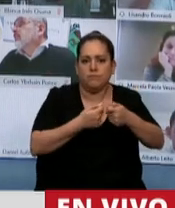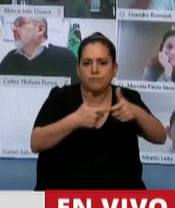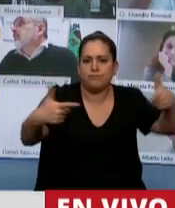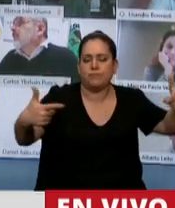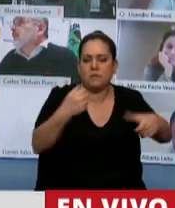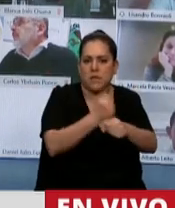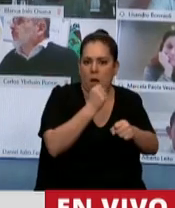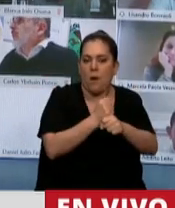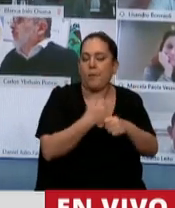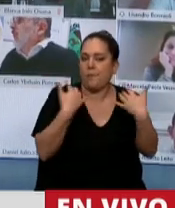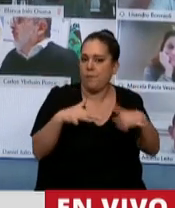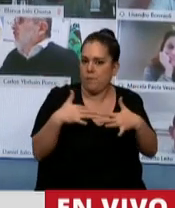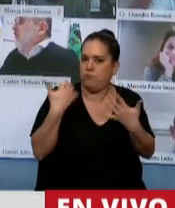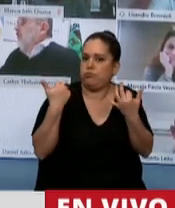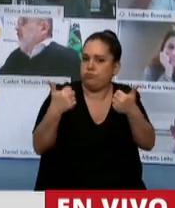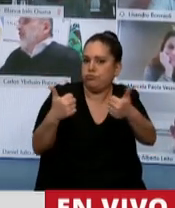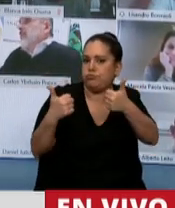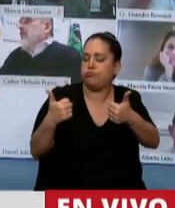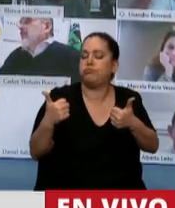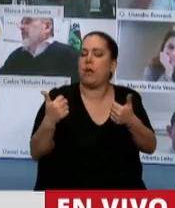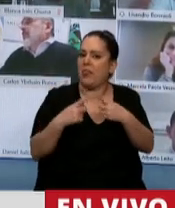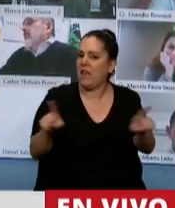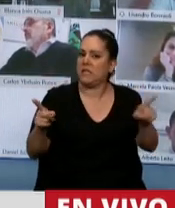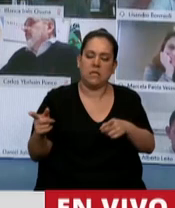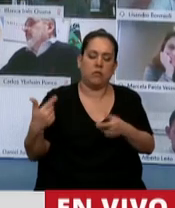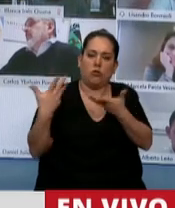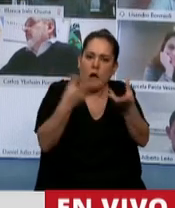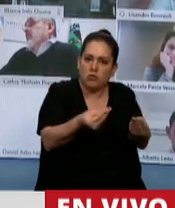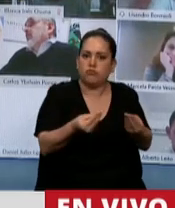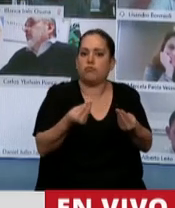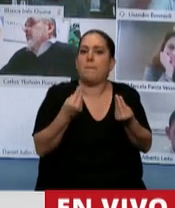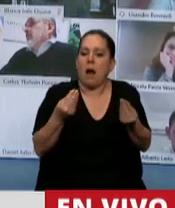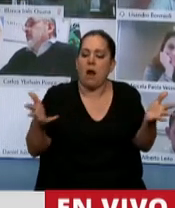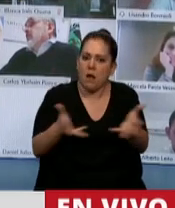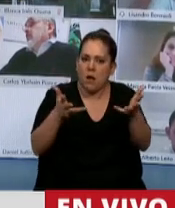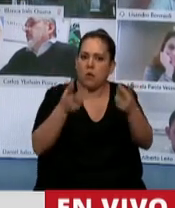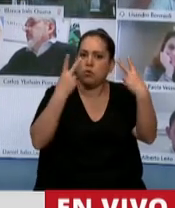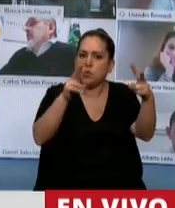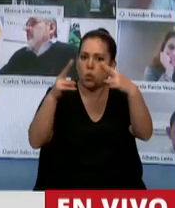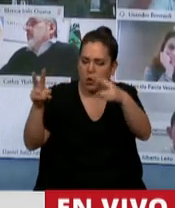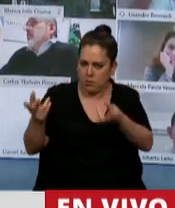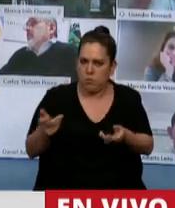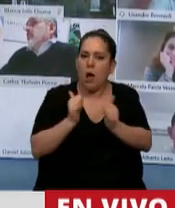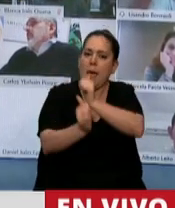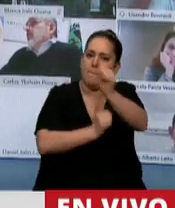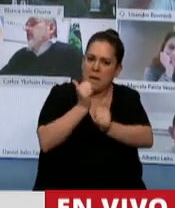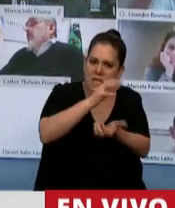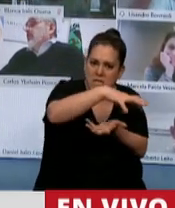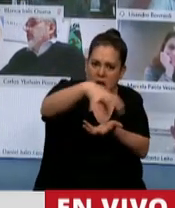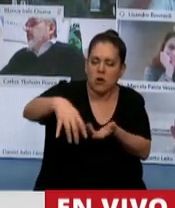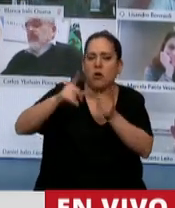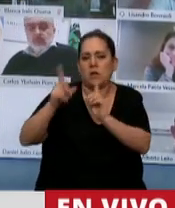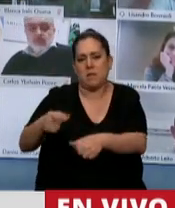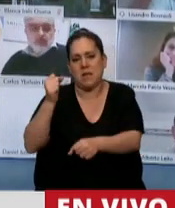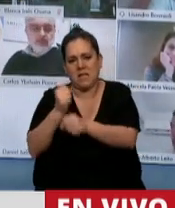Es una gran propuesta para beneficiar el sector productivo del turismo, no solamente empresarios y trabajadores, sino, como dije